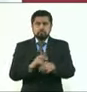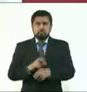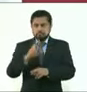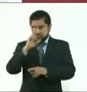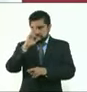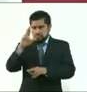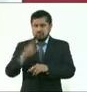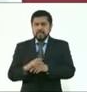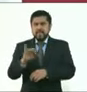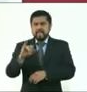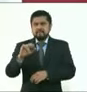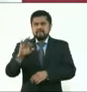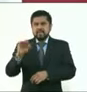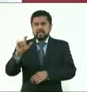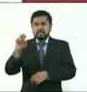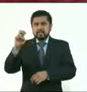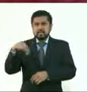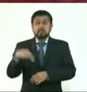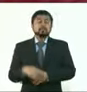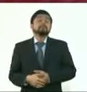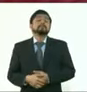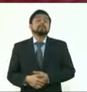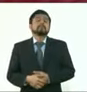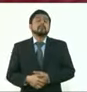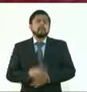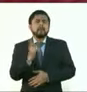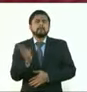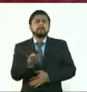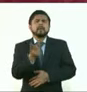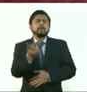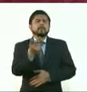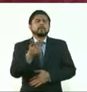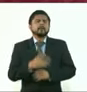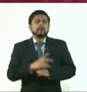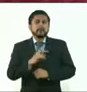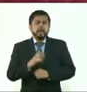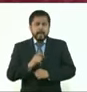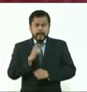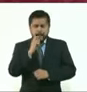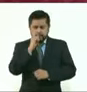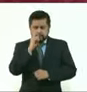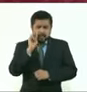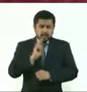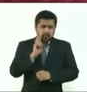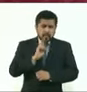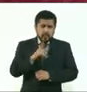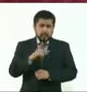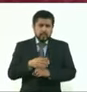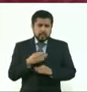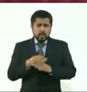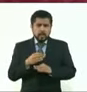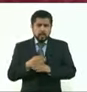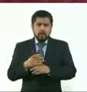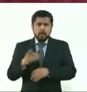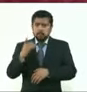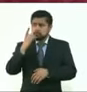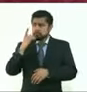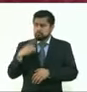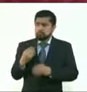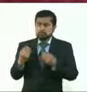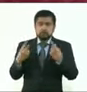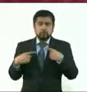Gracias, doctora. Preguntarle en el tema de las pruebas, insistirle, ¿se sigue reportando, pues, que están